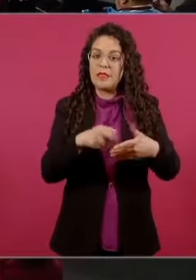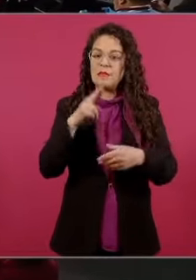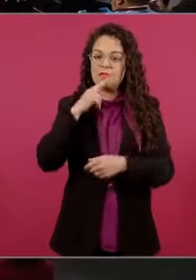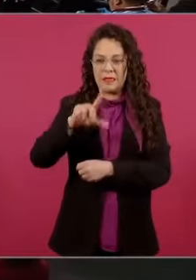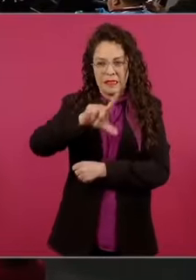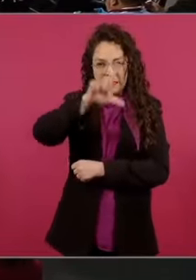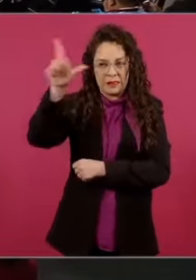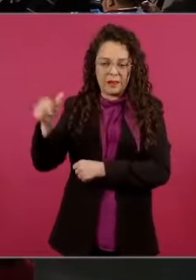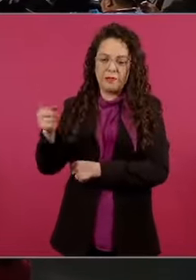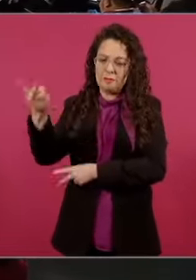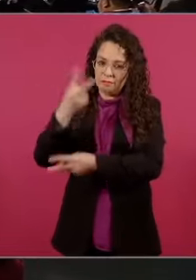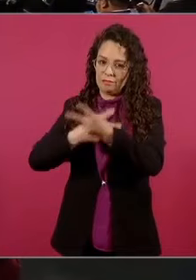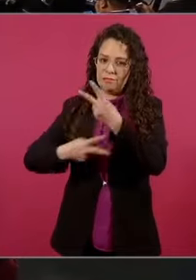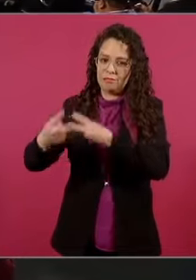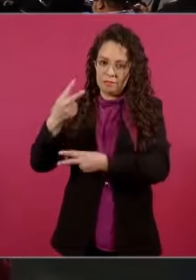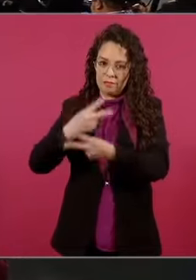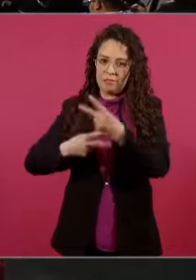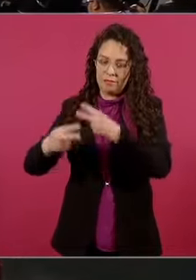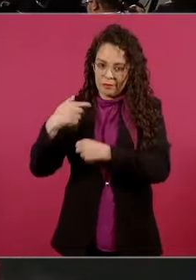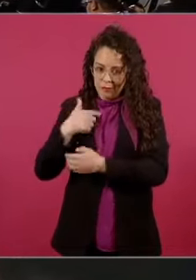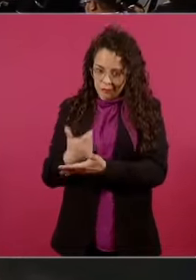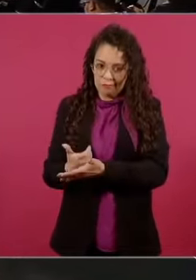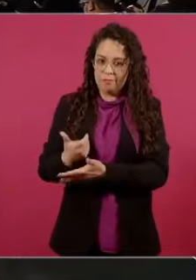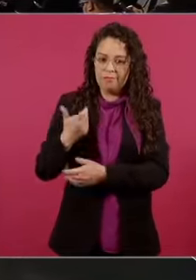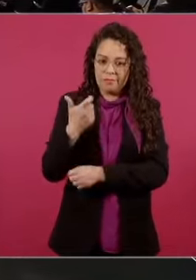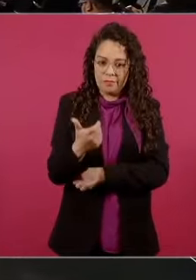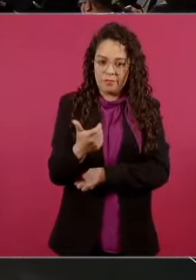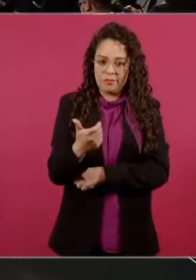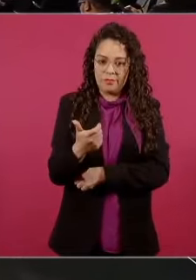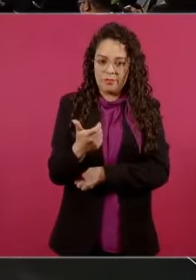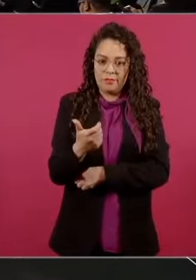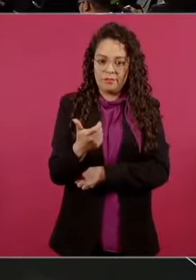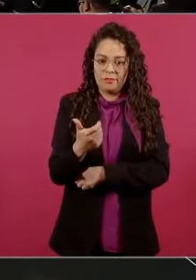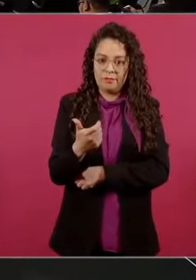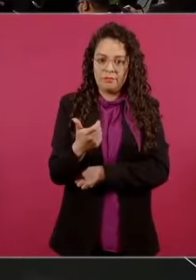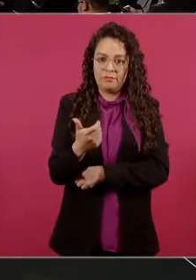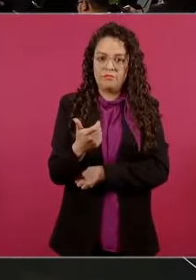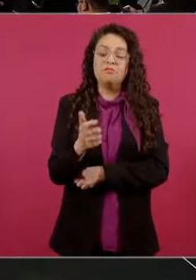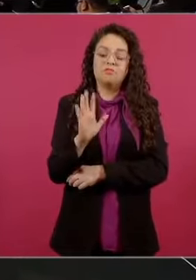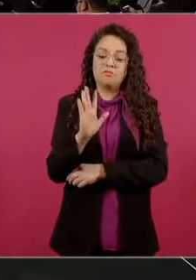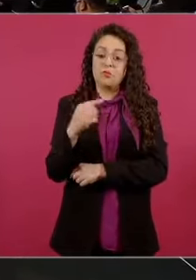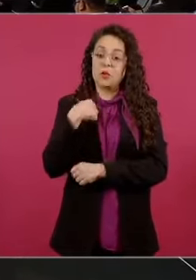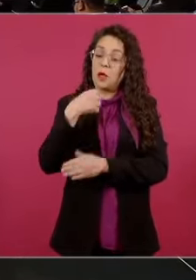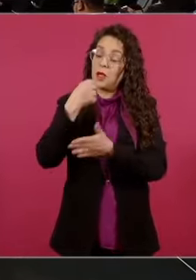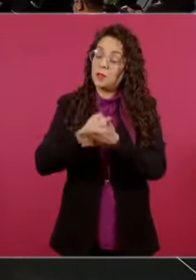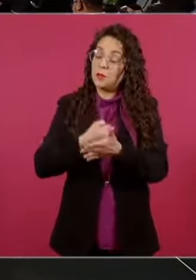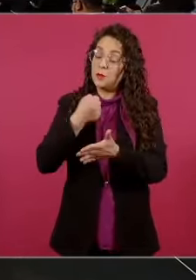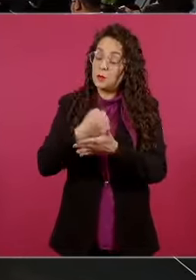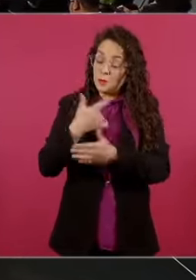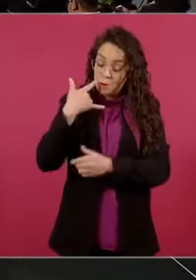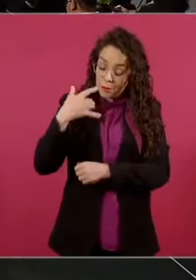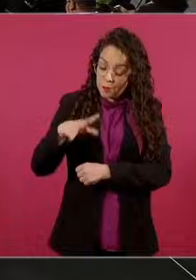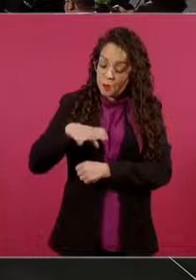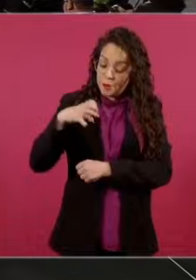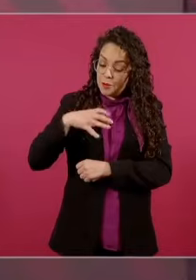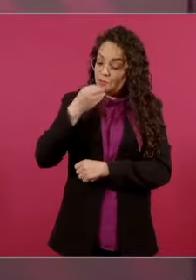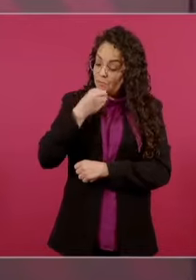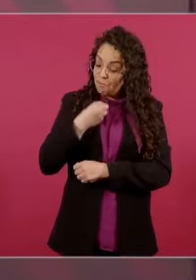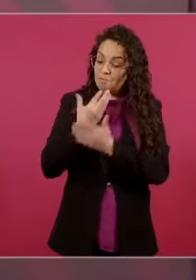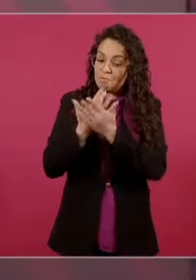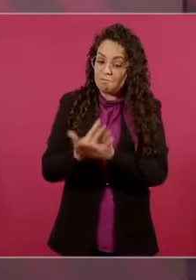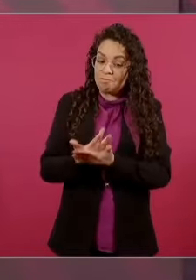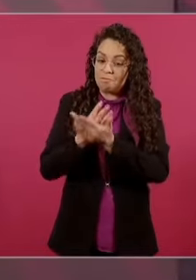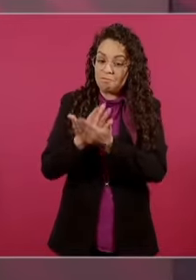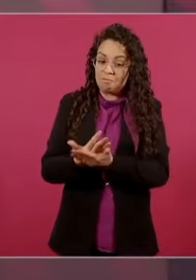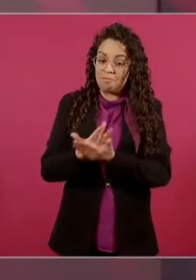Sí me pagaron, porque como yo soy perseverante, pero me llevé como